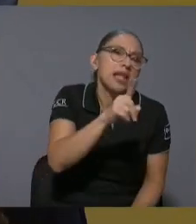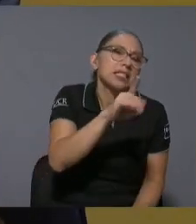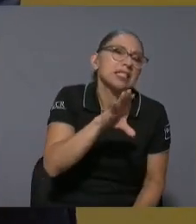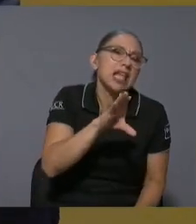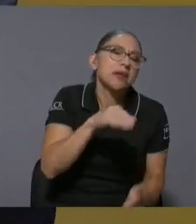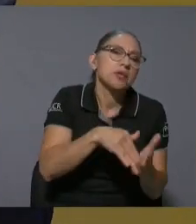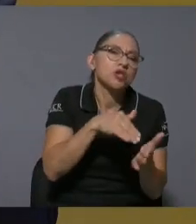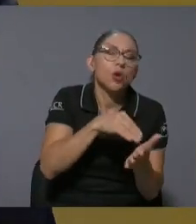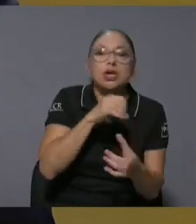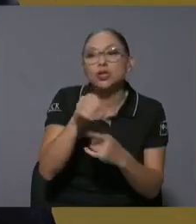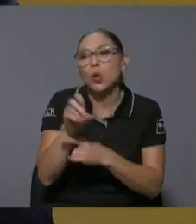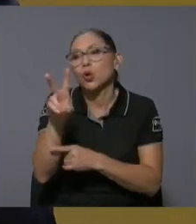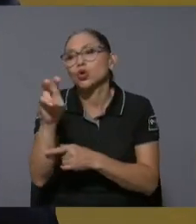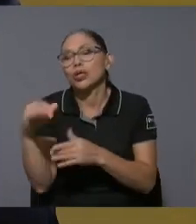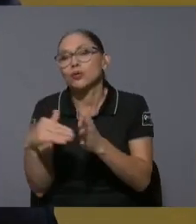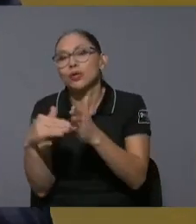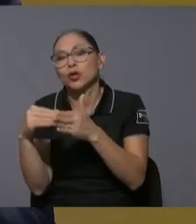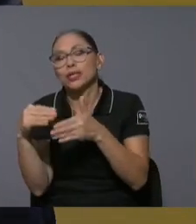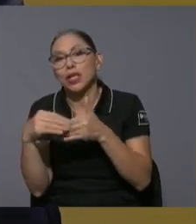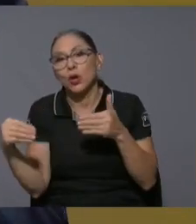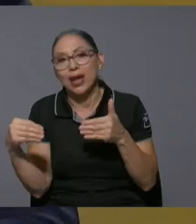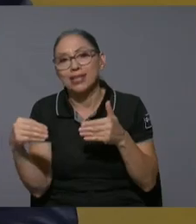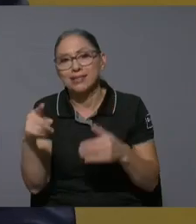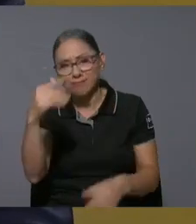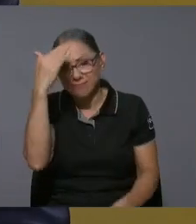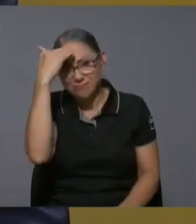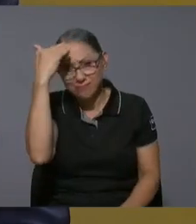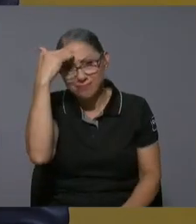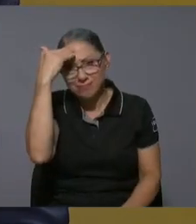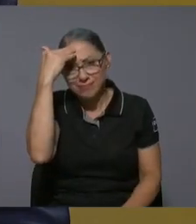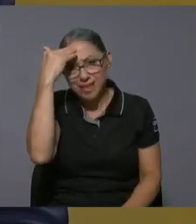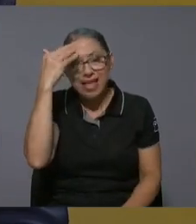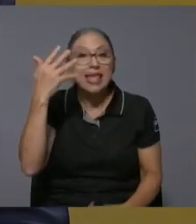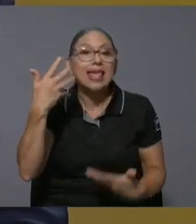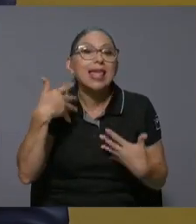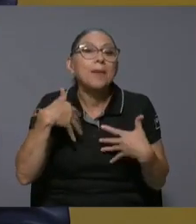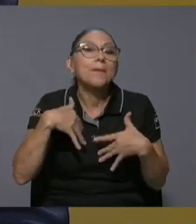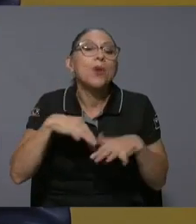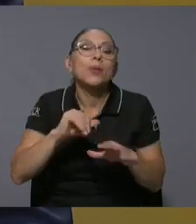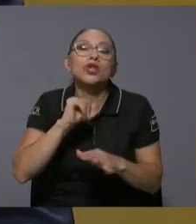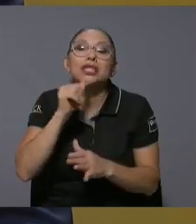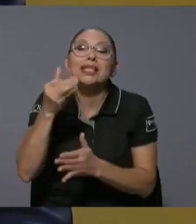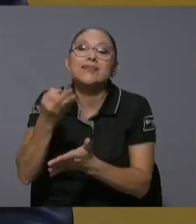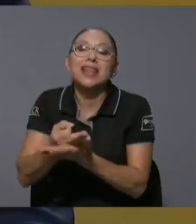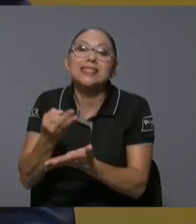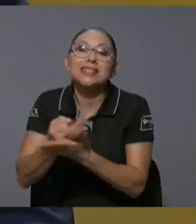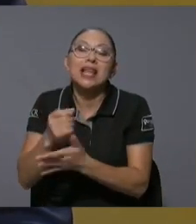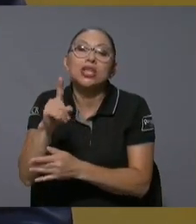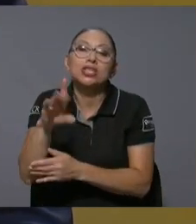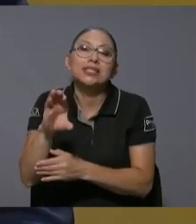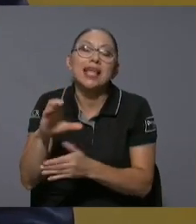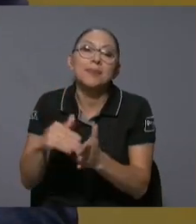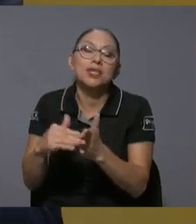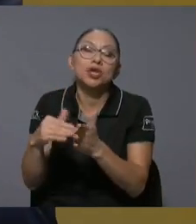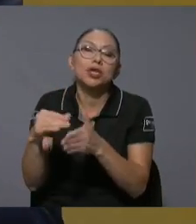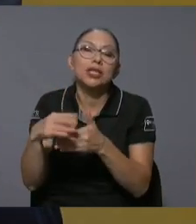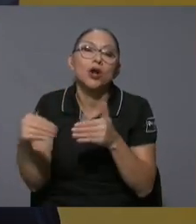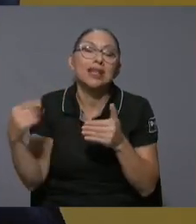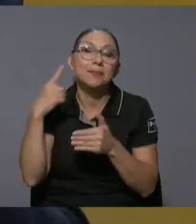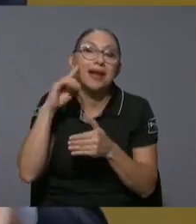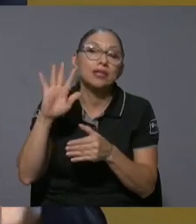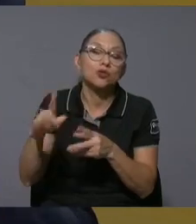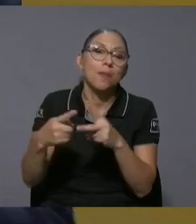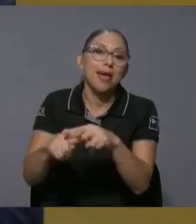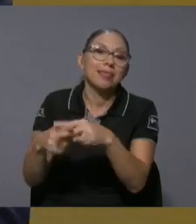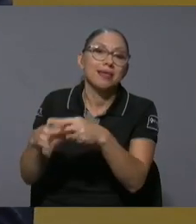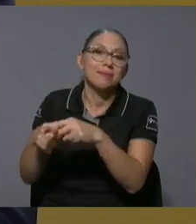sepamos que cuando menos tenemos desfinanciado 100 o 200 millones de dólares para su operación y mantenimiento que si no lo hacemos